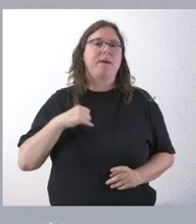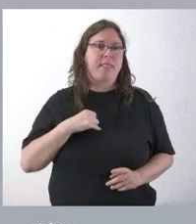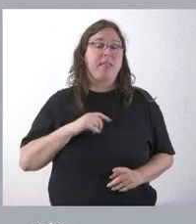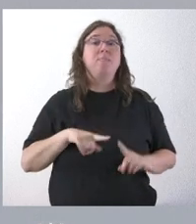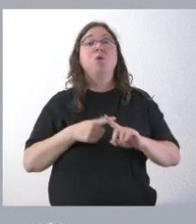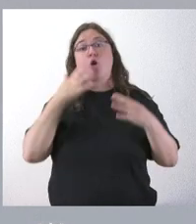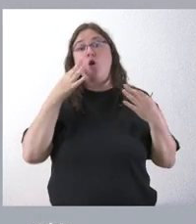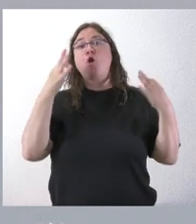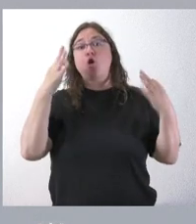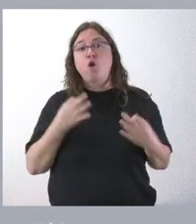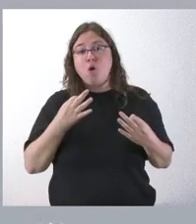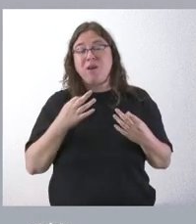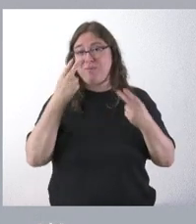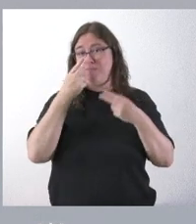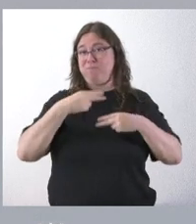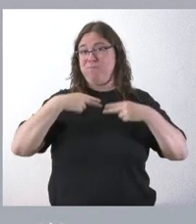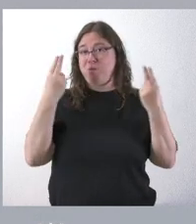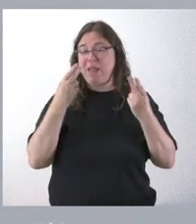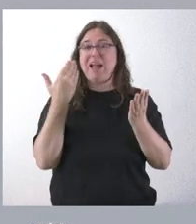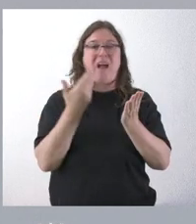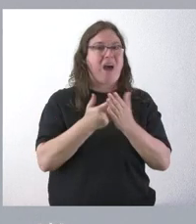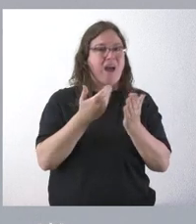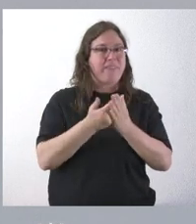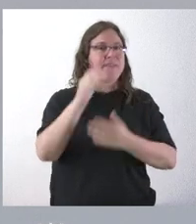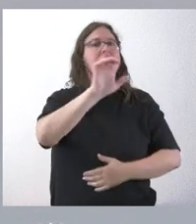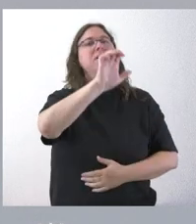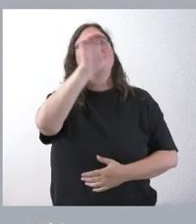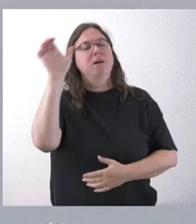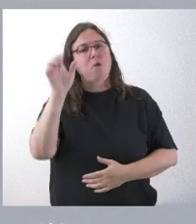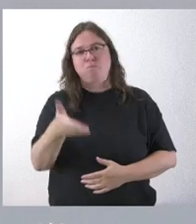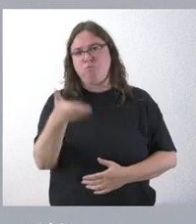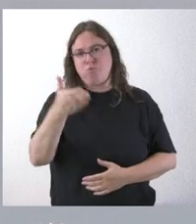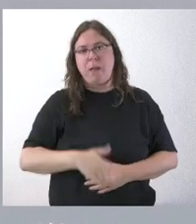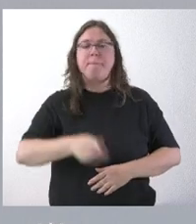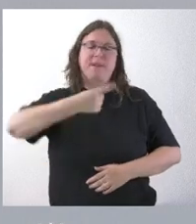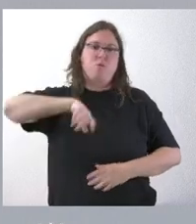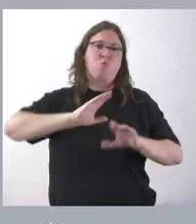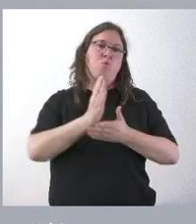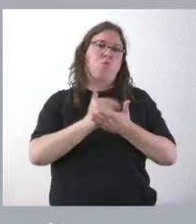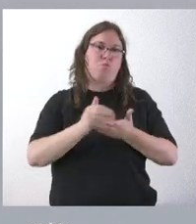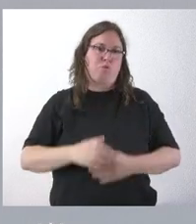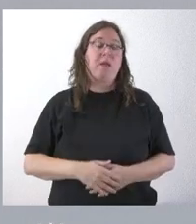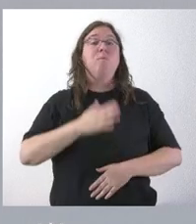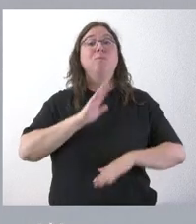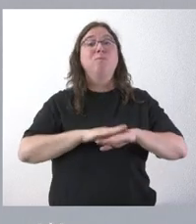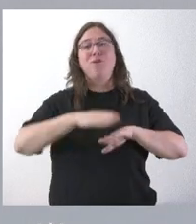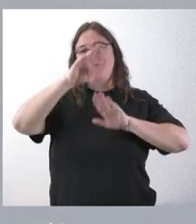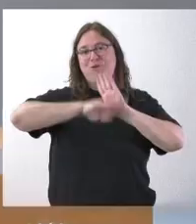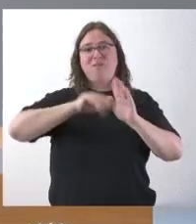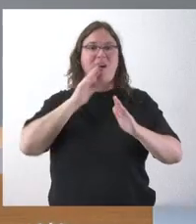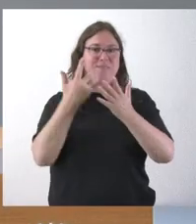lógicamente, este tipo de entidades públicas que tienen la garantía europea son muy importantes para nuestra comunidad autónoma por las condiciones que les he señalado.